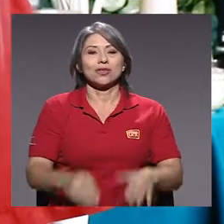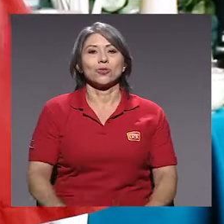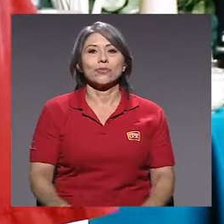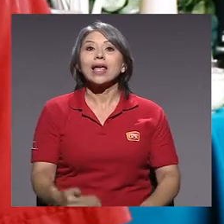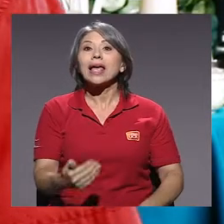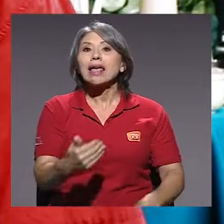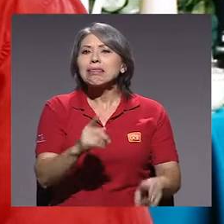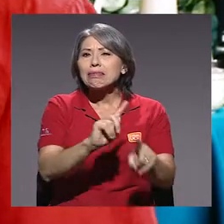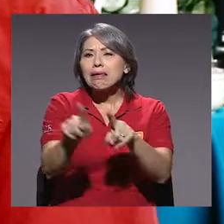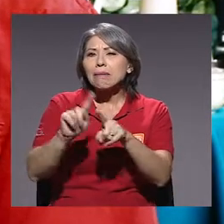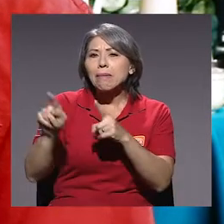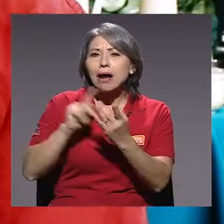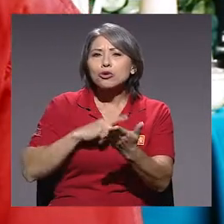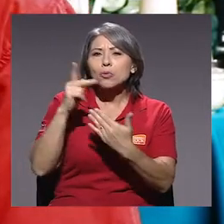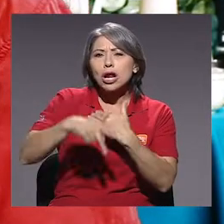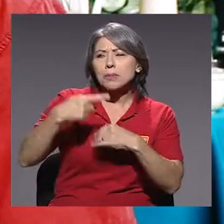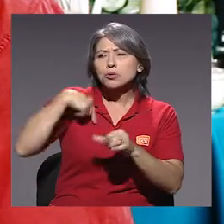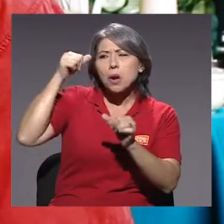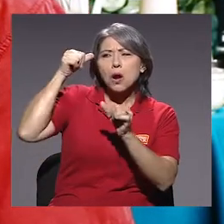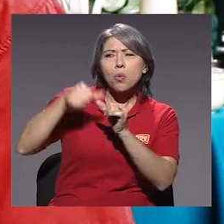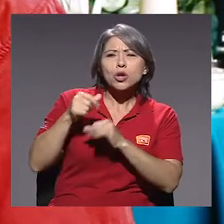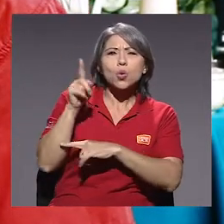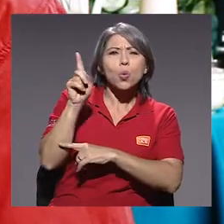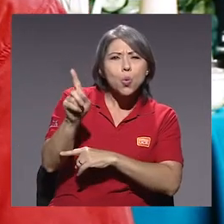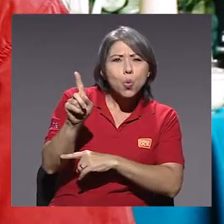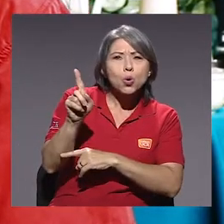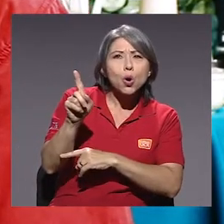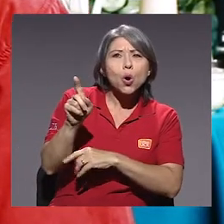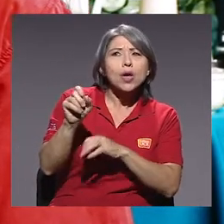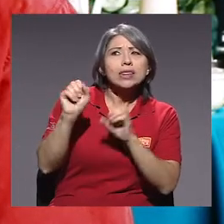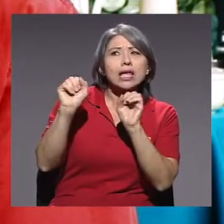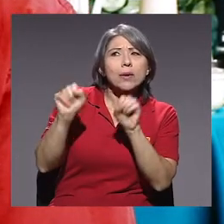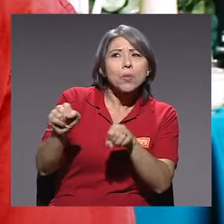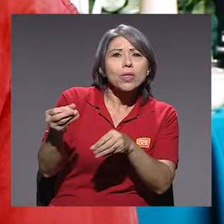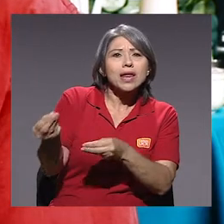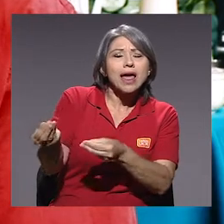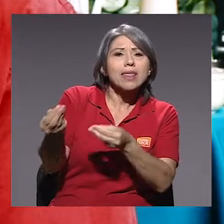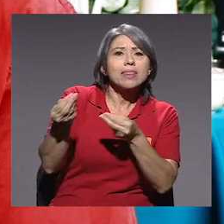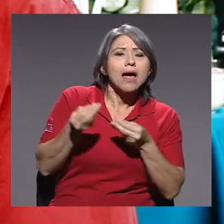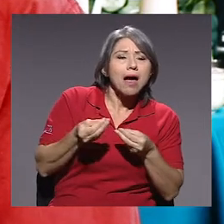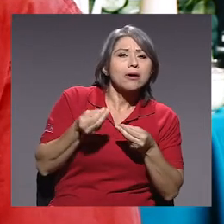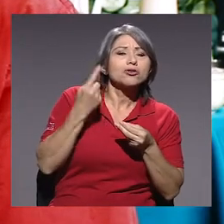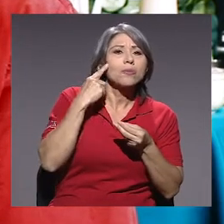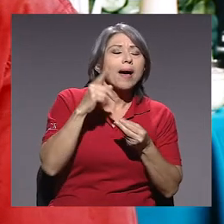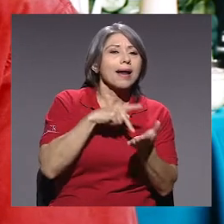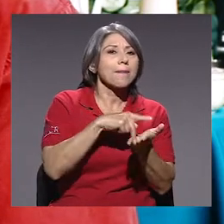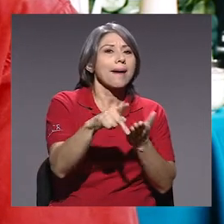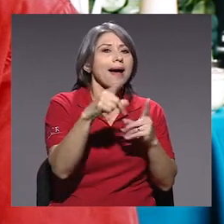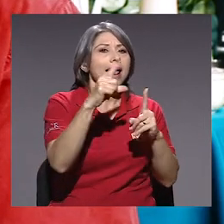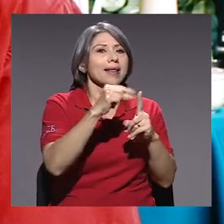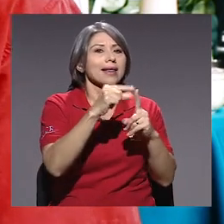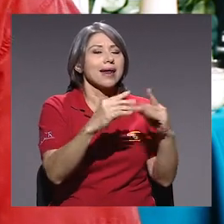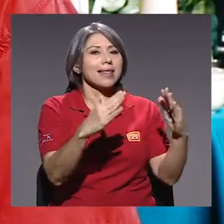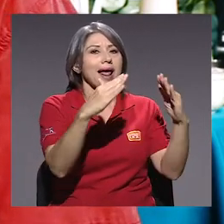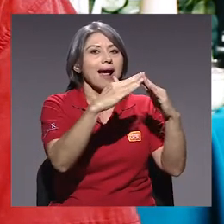Tienen varios programas. Me acuerdo que uno era una posibilidad de que nos cubrieran el alquiler, el alquiler de la casa.